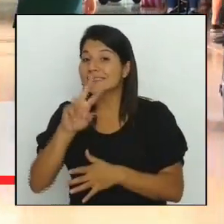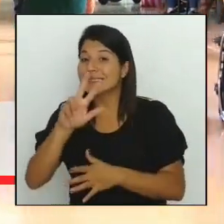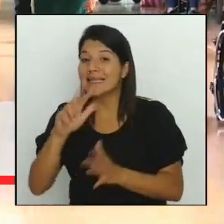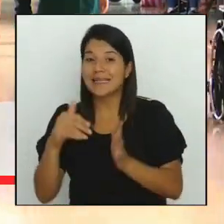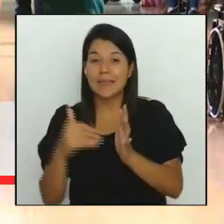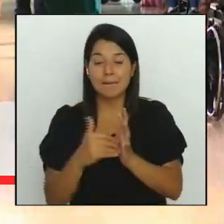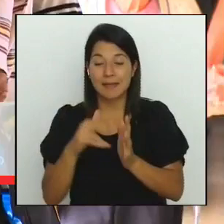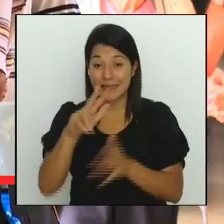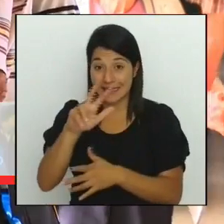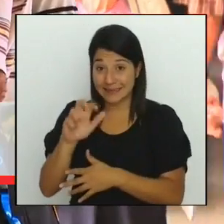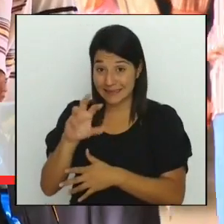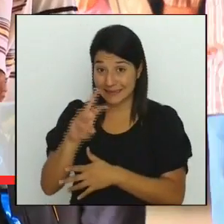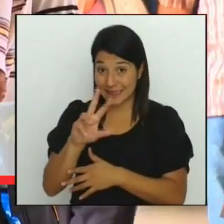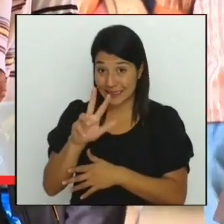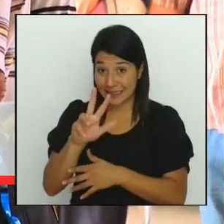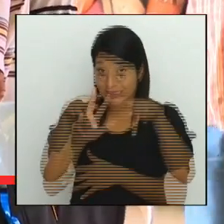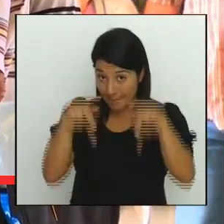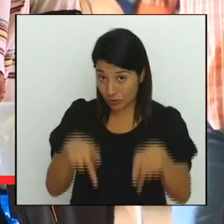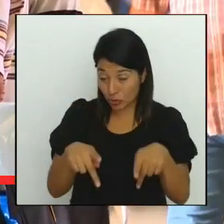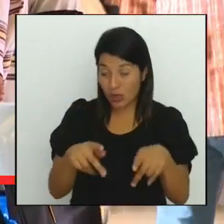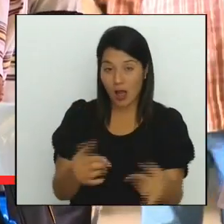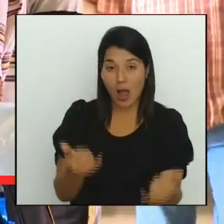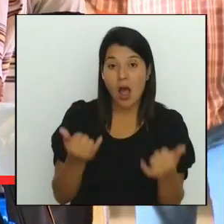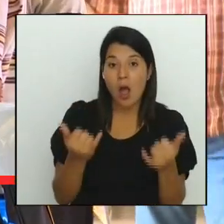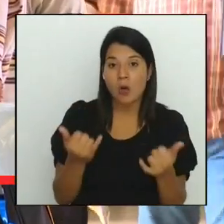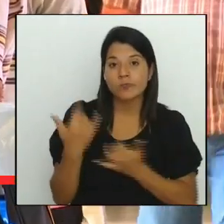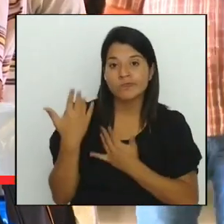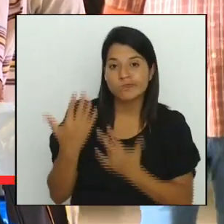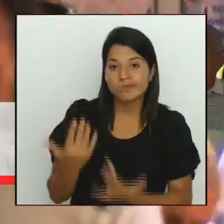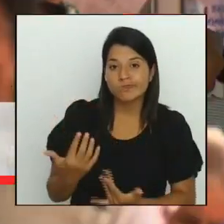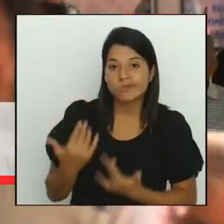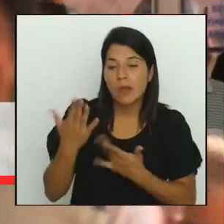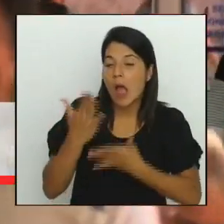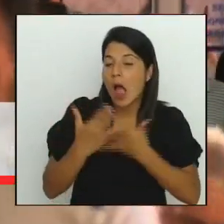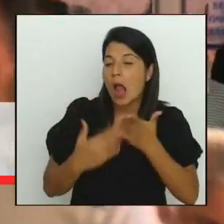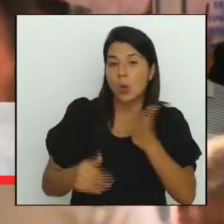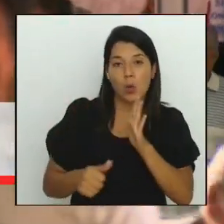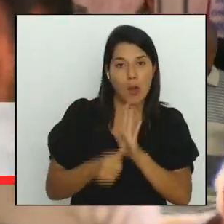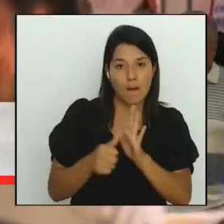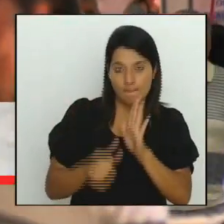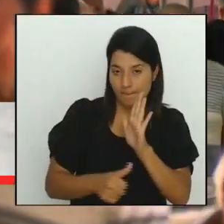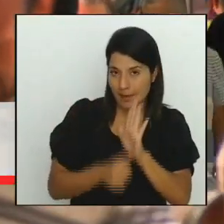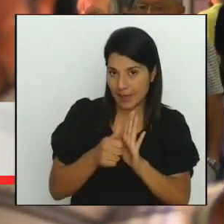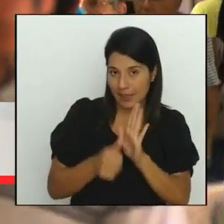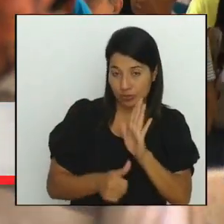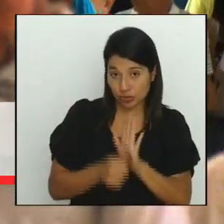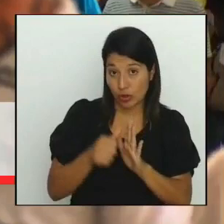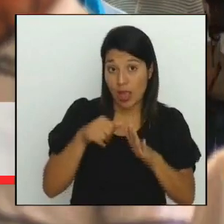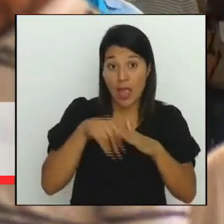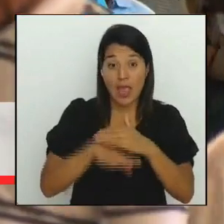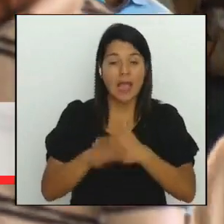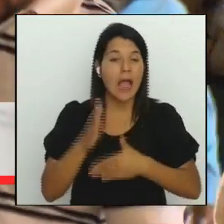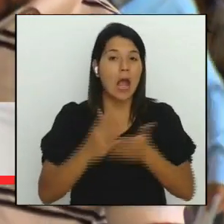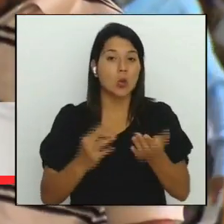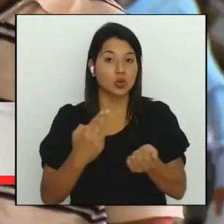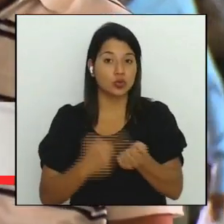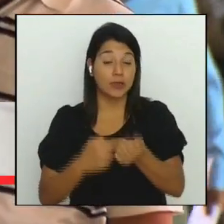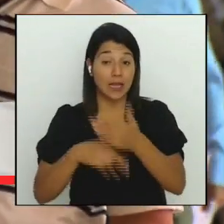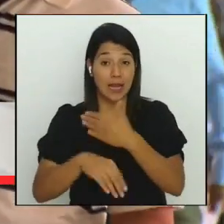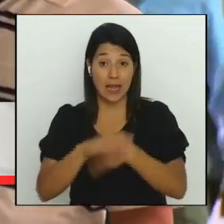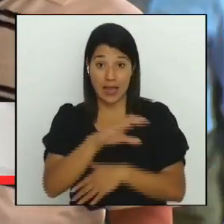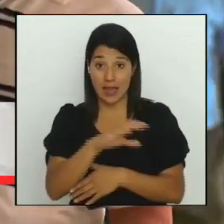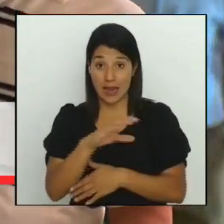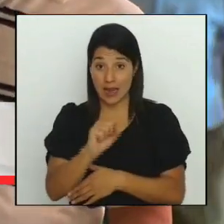sesenta y tres se encuentran en espera de algún procedimiento médico en algún hospital de la caja estas listas de